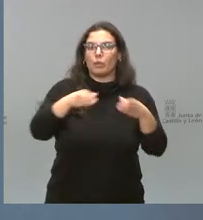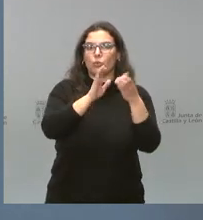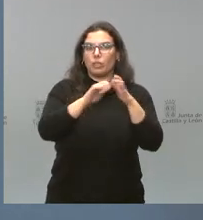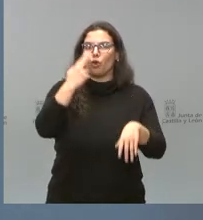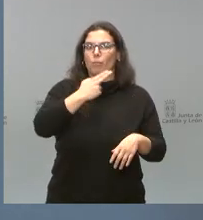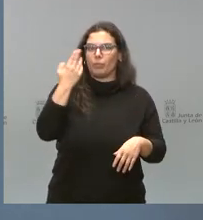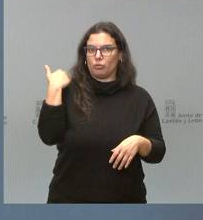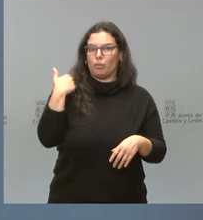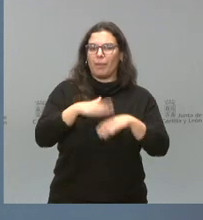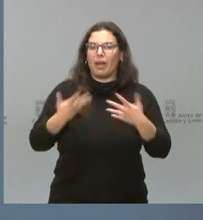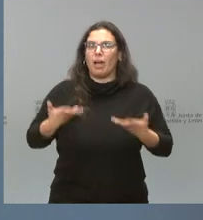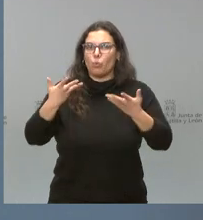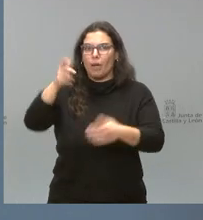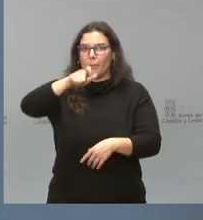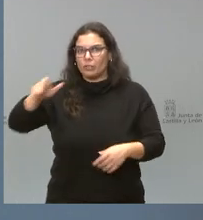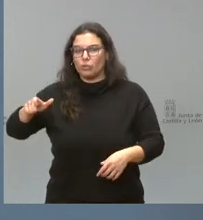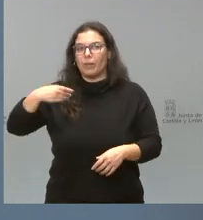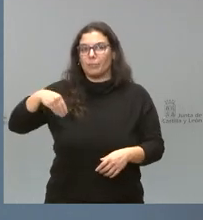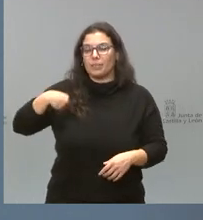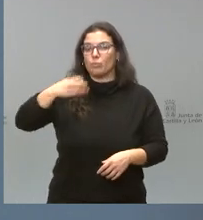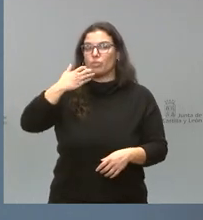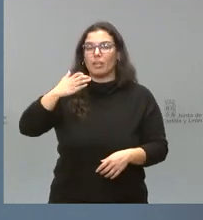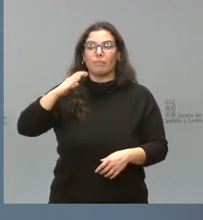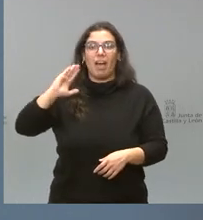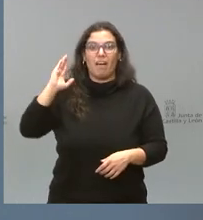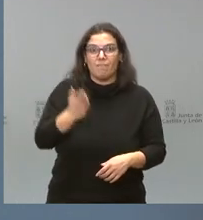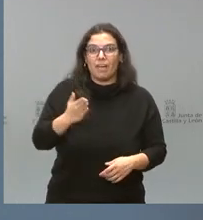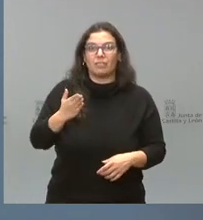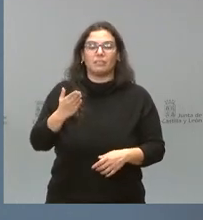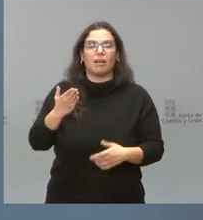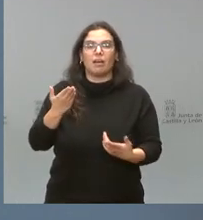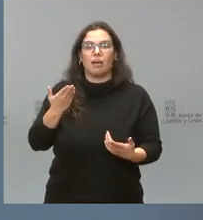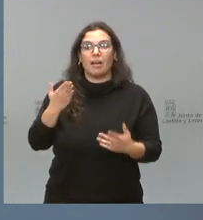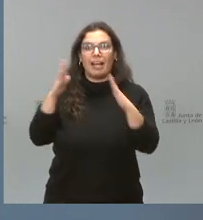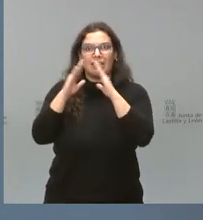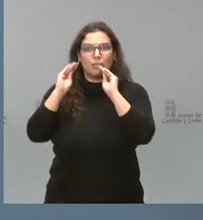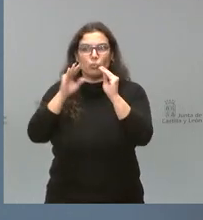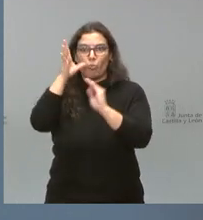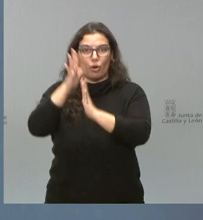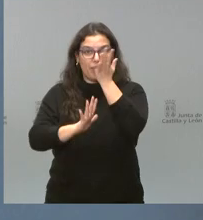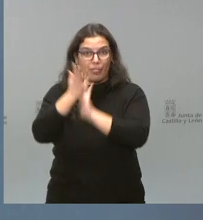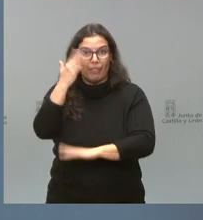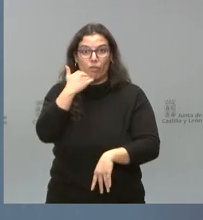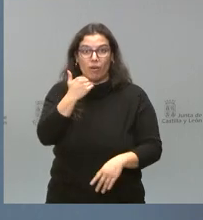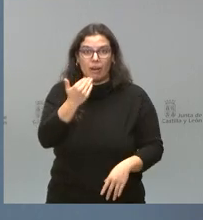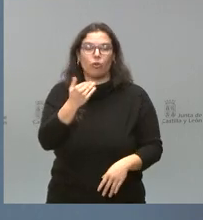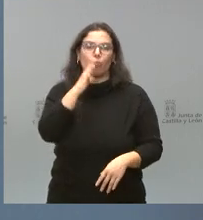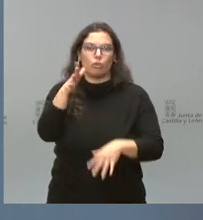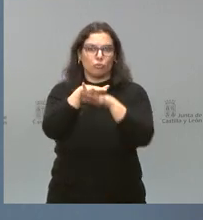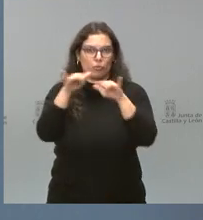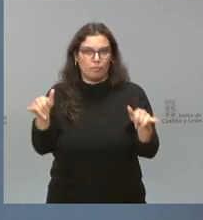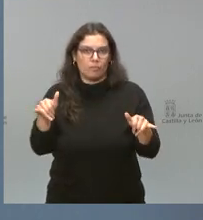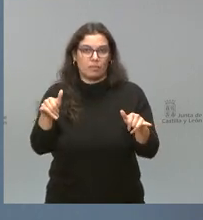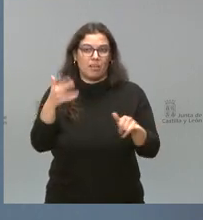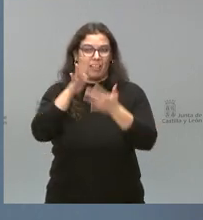Castilla y León de ayudar a las personas que hubieran perdido o hubieran visto dañadas sus viviendas como consecuencia de los incendios forestales que hemos